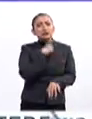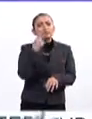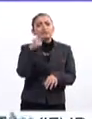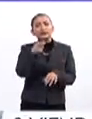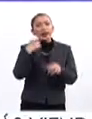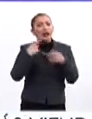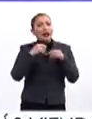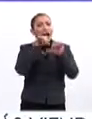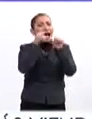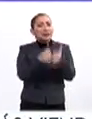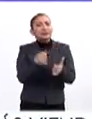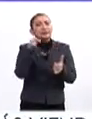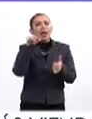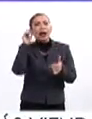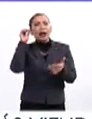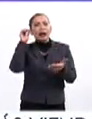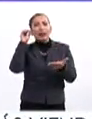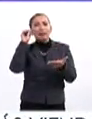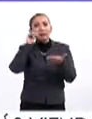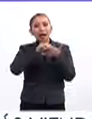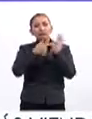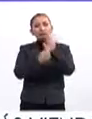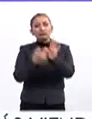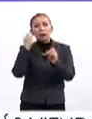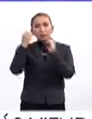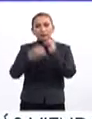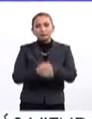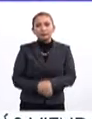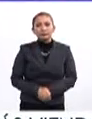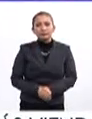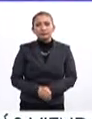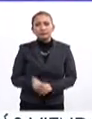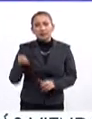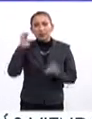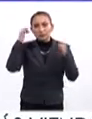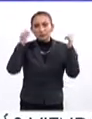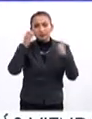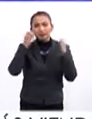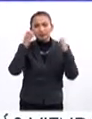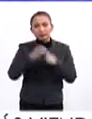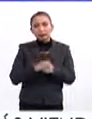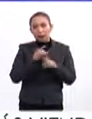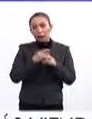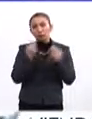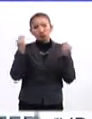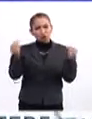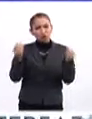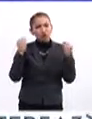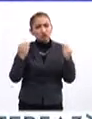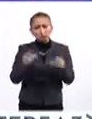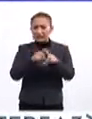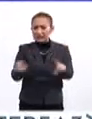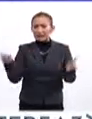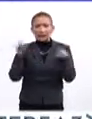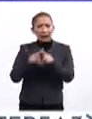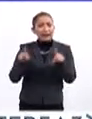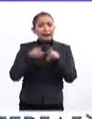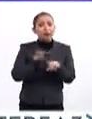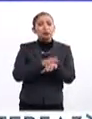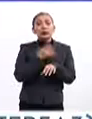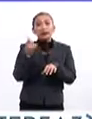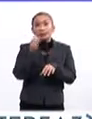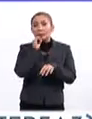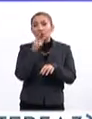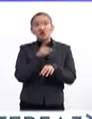artistas que están mostrando su obra ahí, en esta exposición. Pues son bastantes, son diversos además, porque